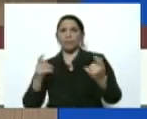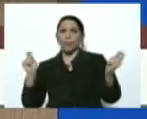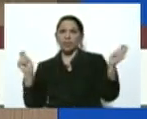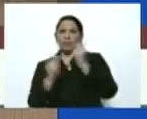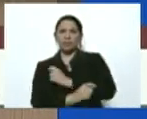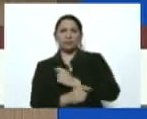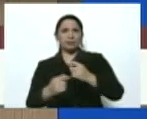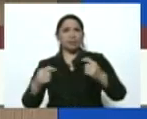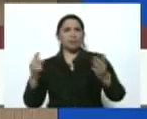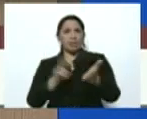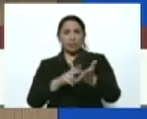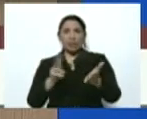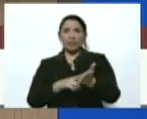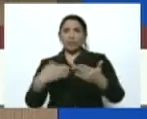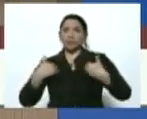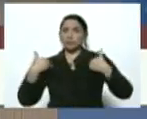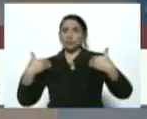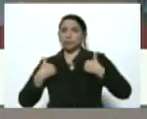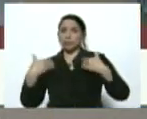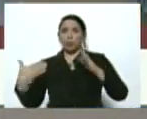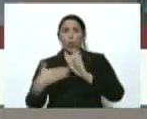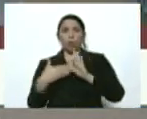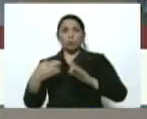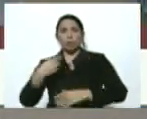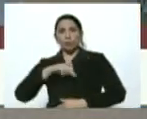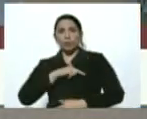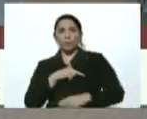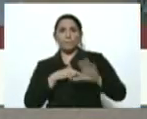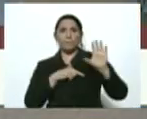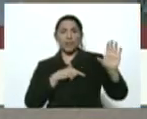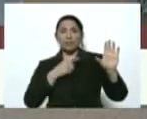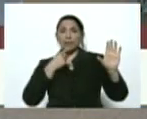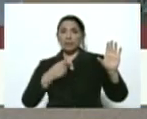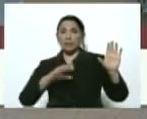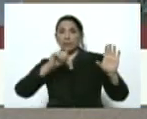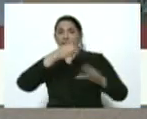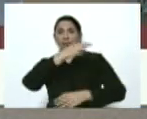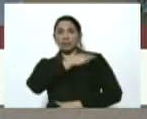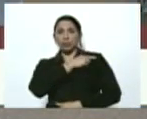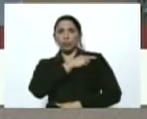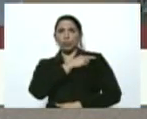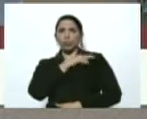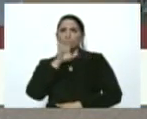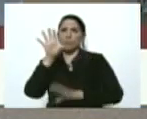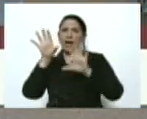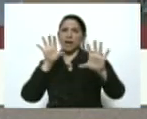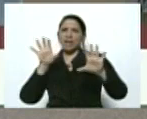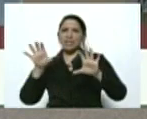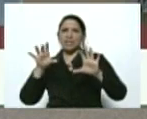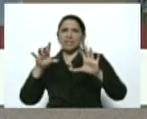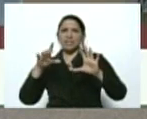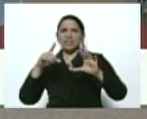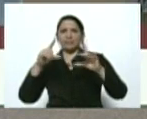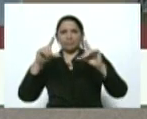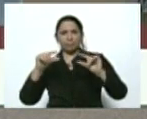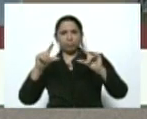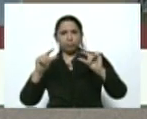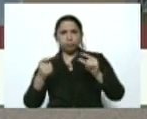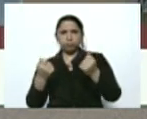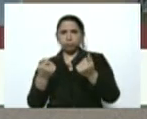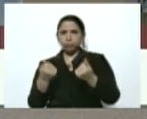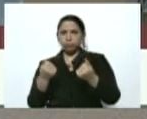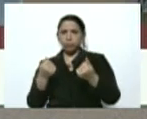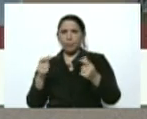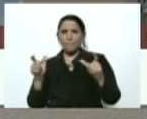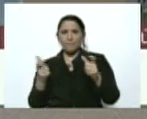para nuestro país decía también el director los países de bajos ingresos los pequeños estados insulares en